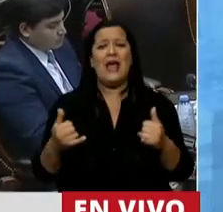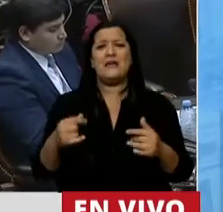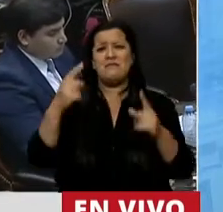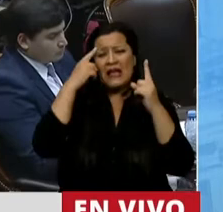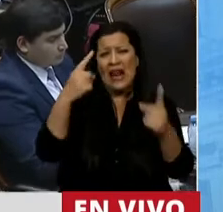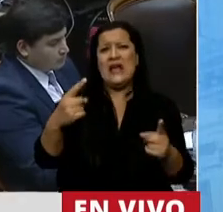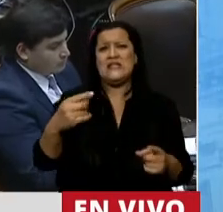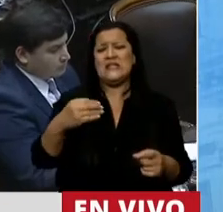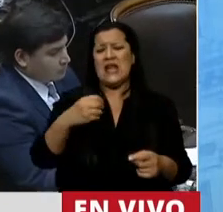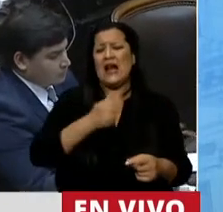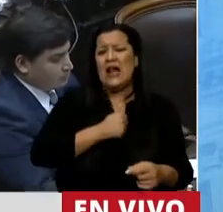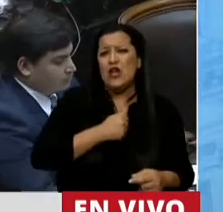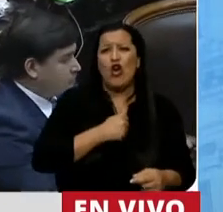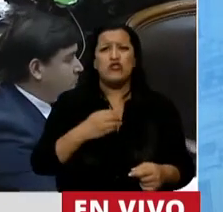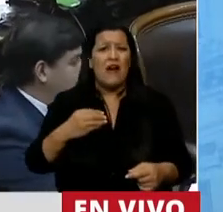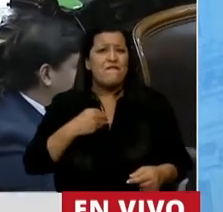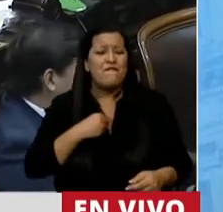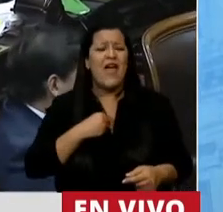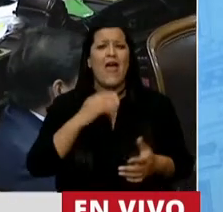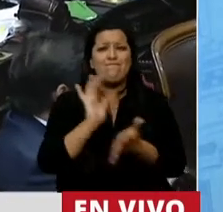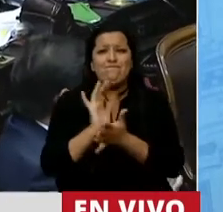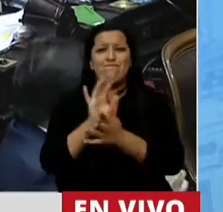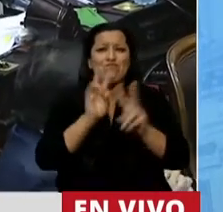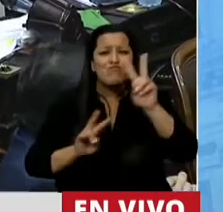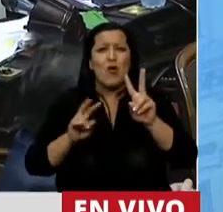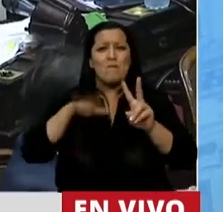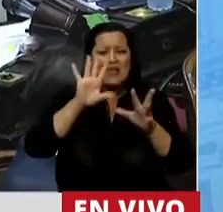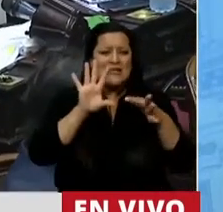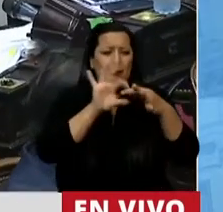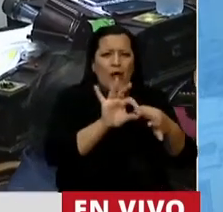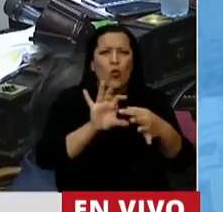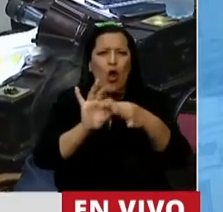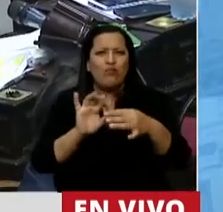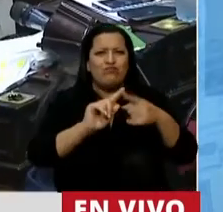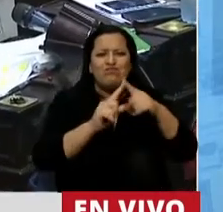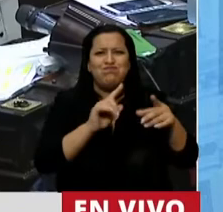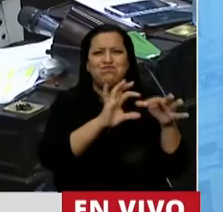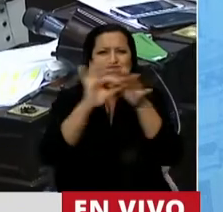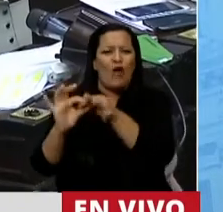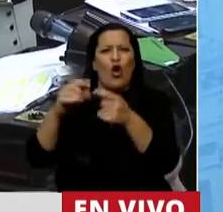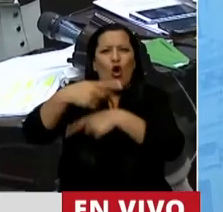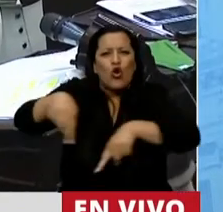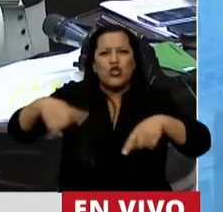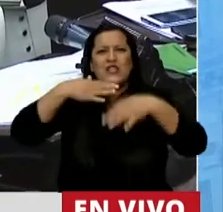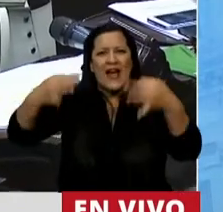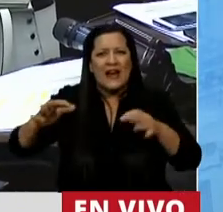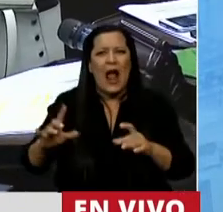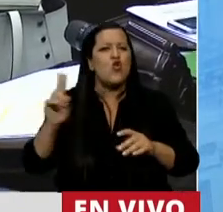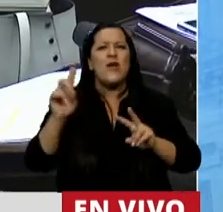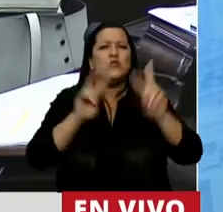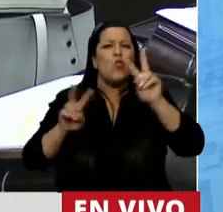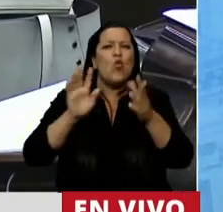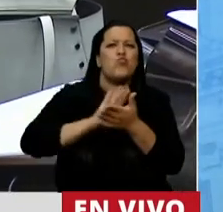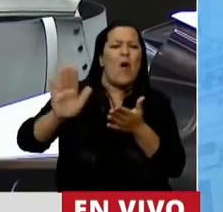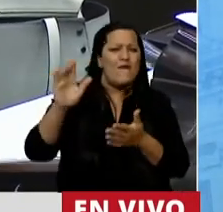creencias religiosas, de una fe que va buscando cada vez mayores vínculos con las realidades concretas. No es una búsqueda nueva, presidente,